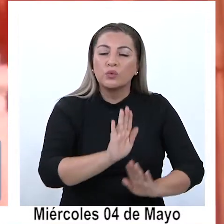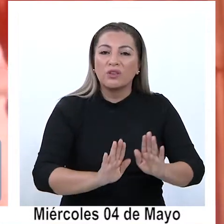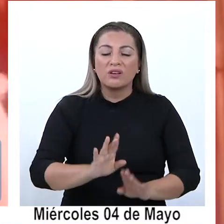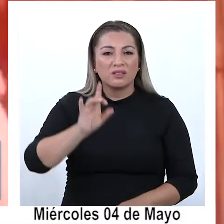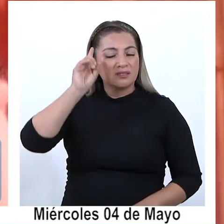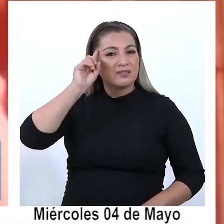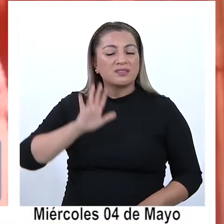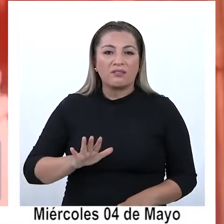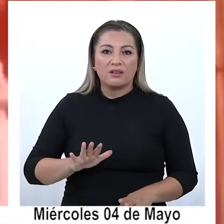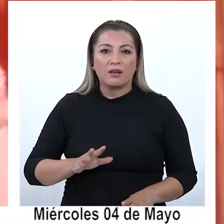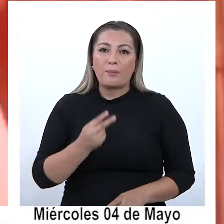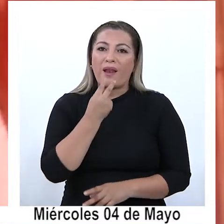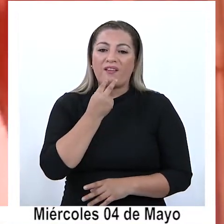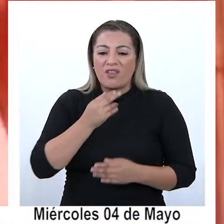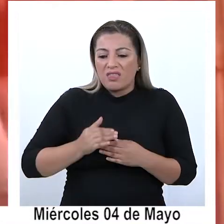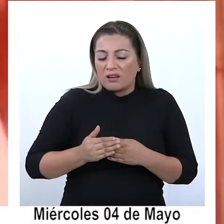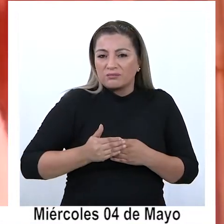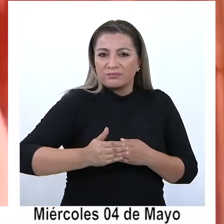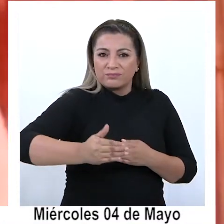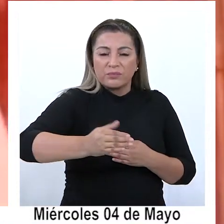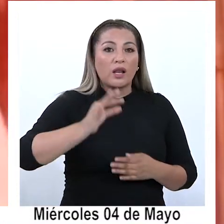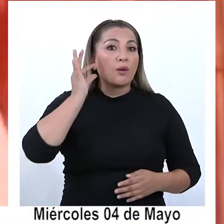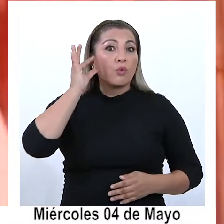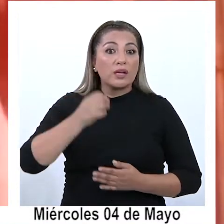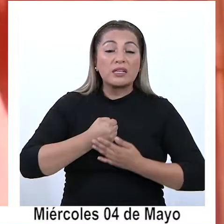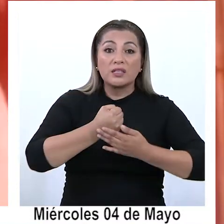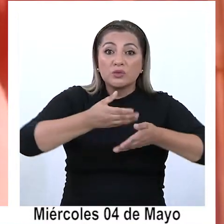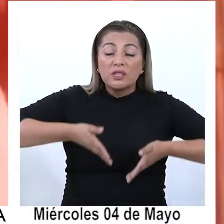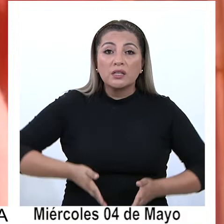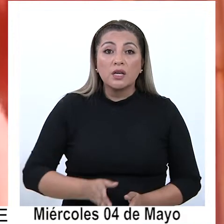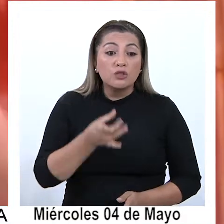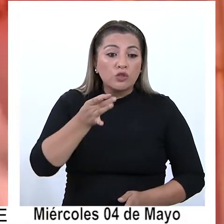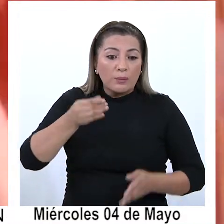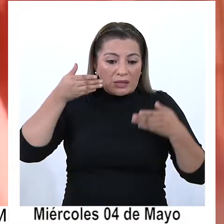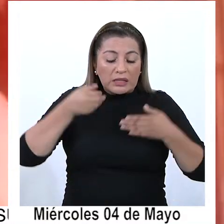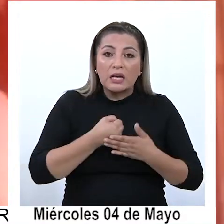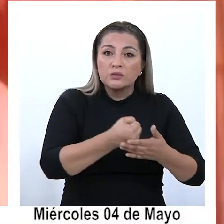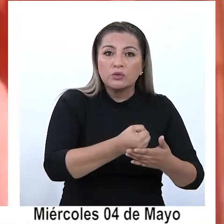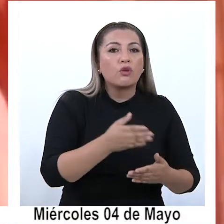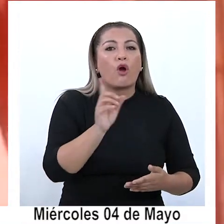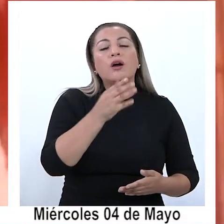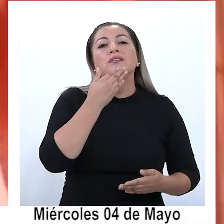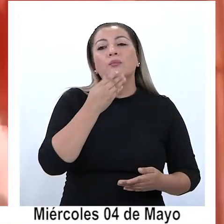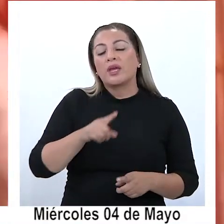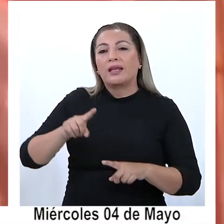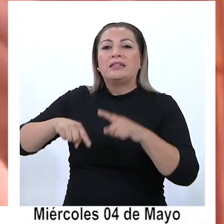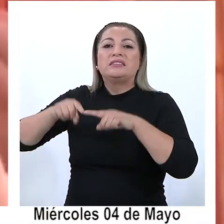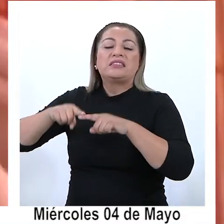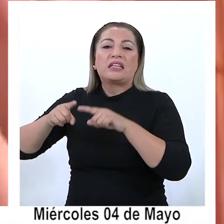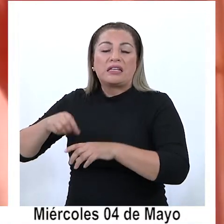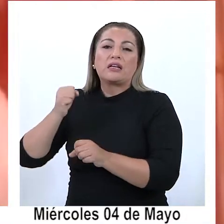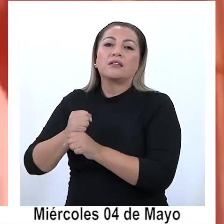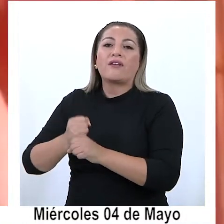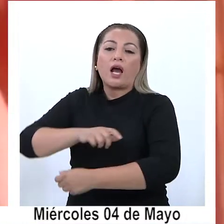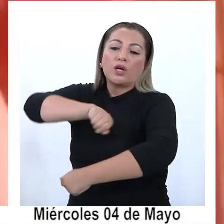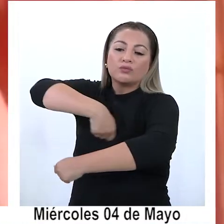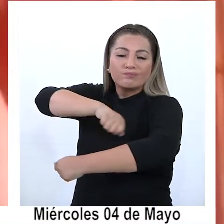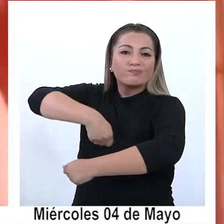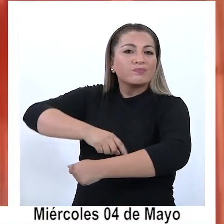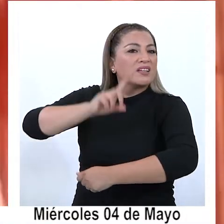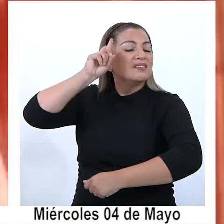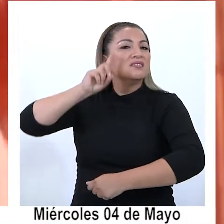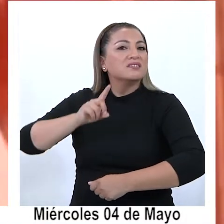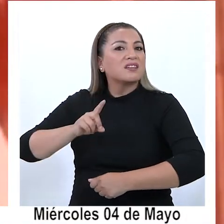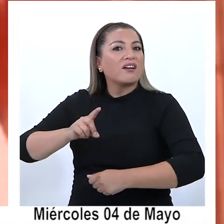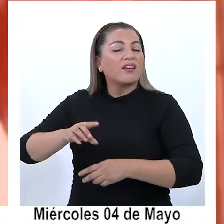saberes para el cuidado de la vida, ¿no? La partera no es solo partera, ¿no? Es agricultora, es textilera, cocinera, sabe de